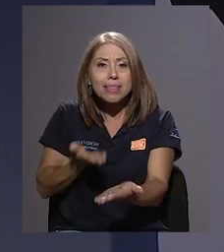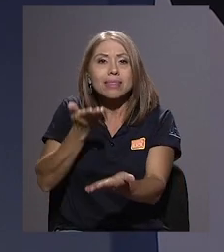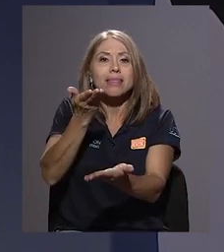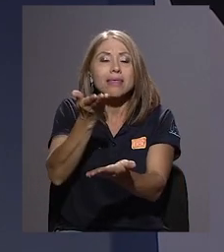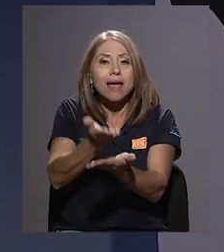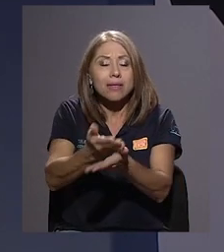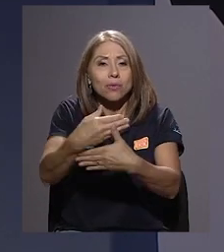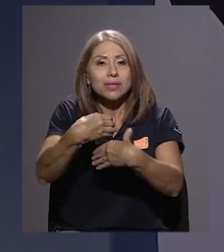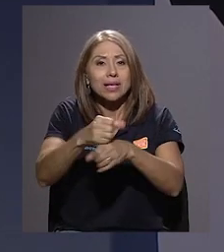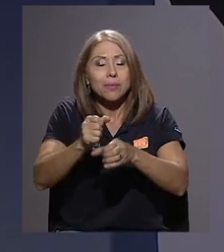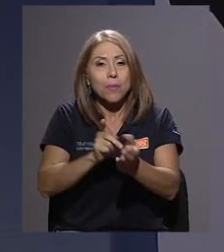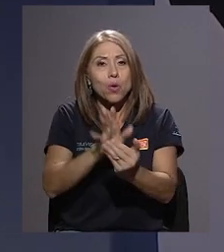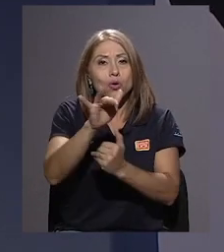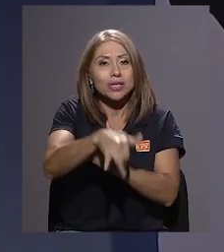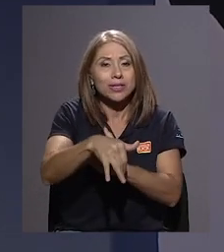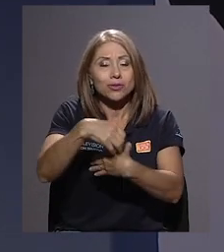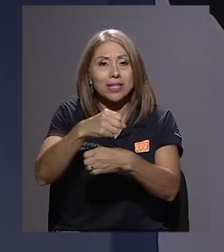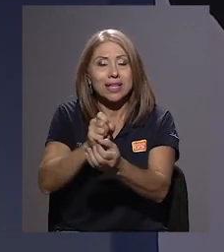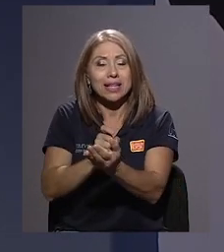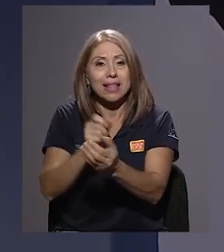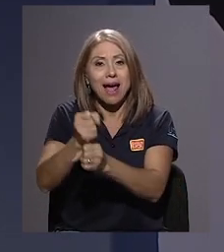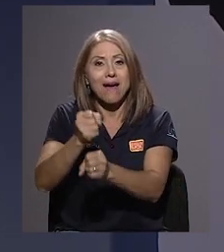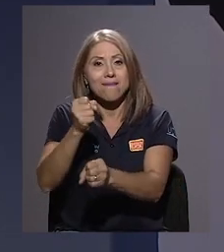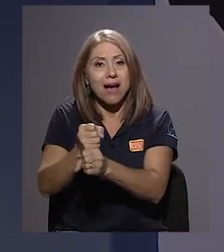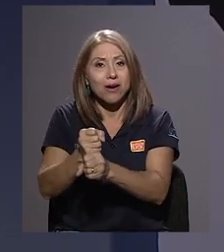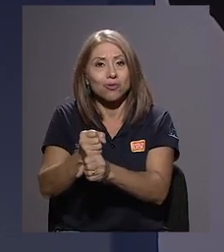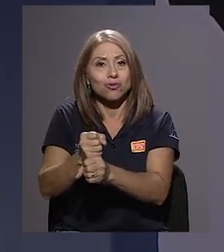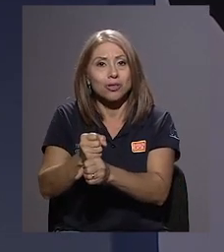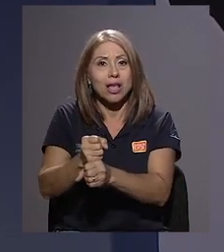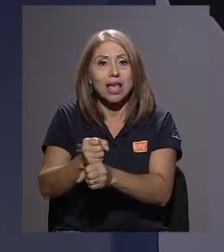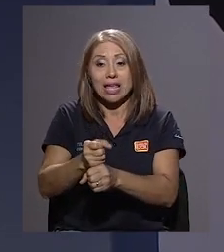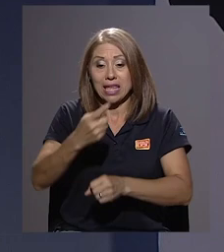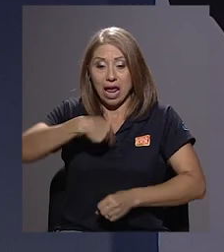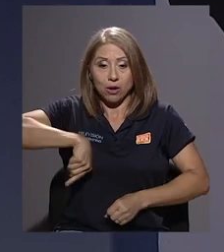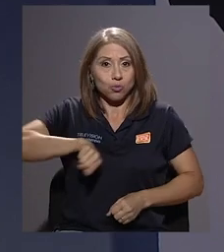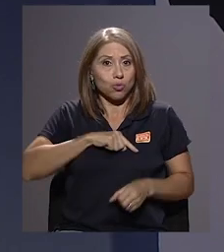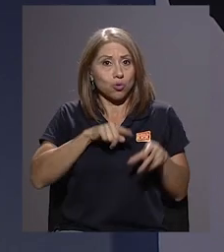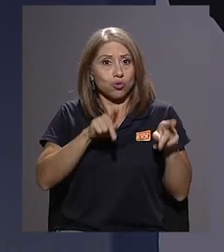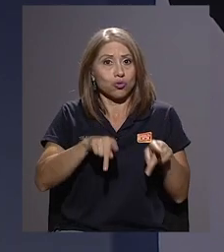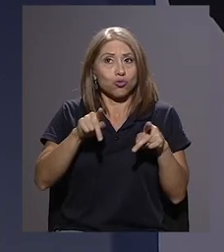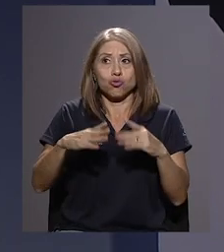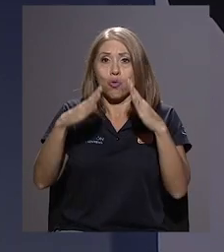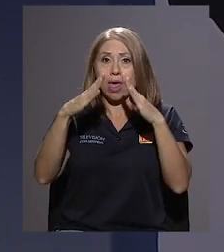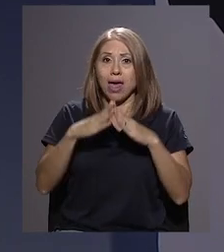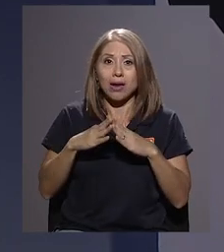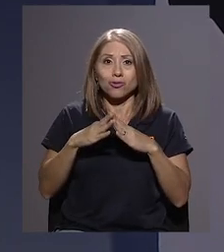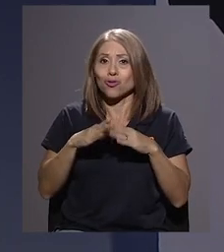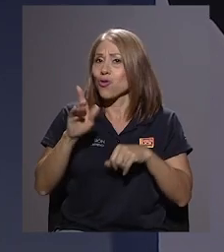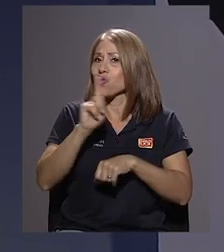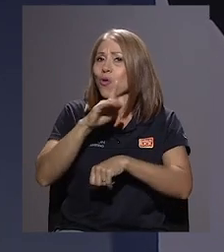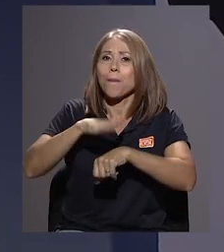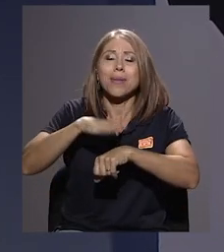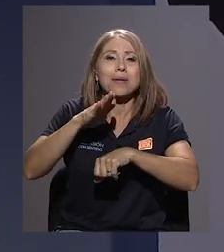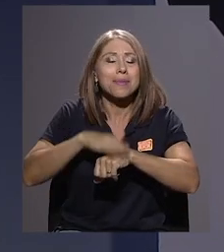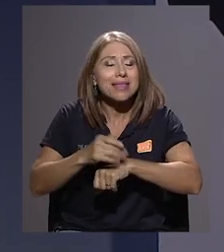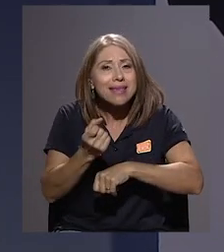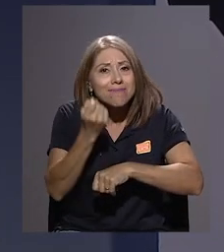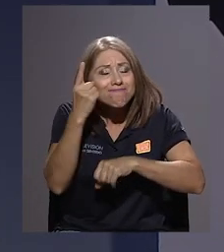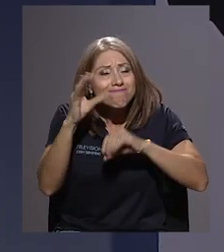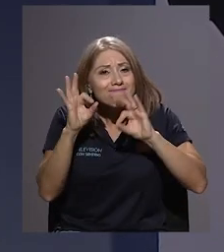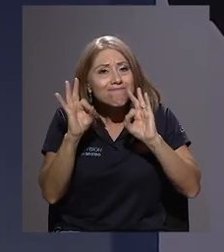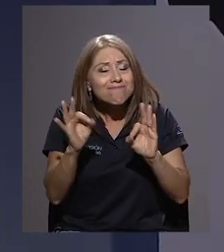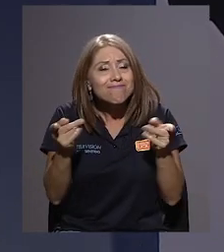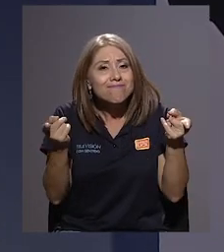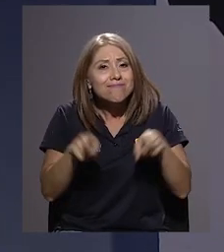ejecutar proyectos y trabajos que de algún modo no nos permiten a los ciudadanos tener con claridad